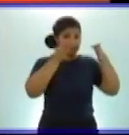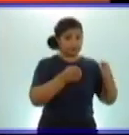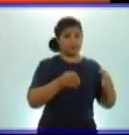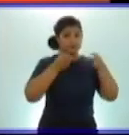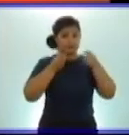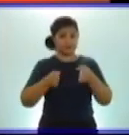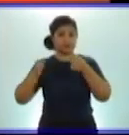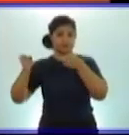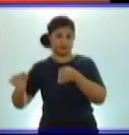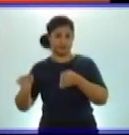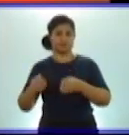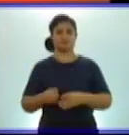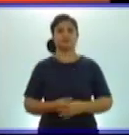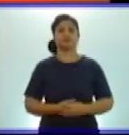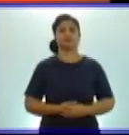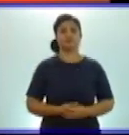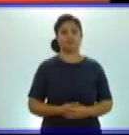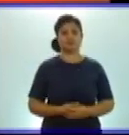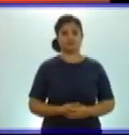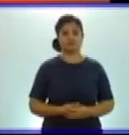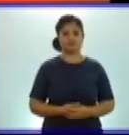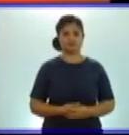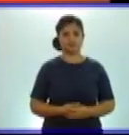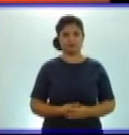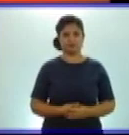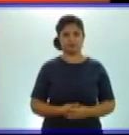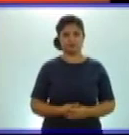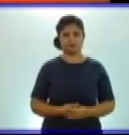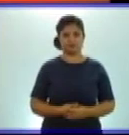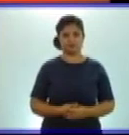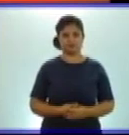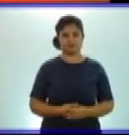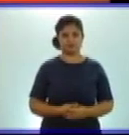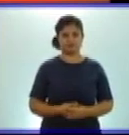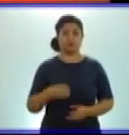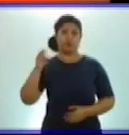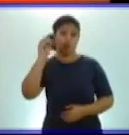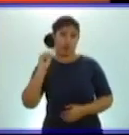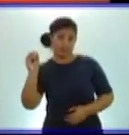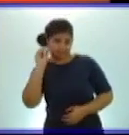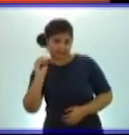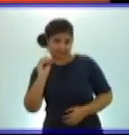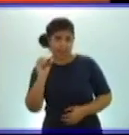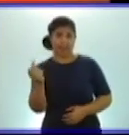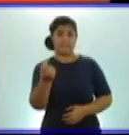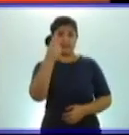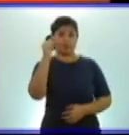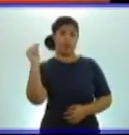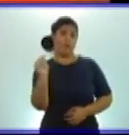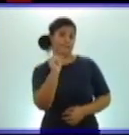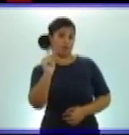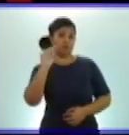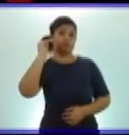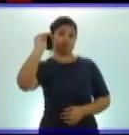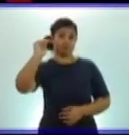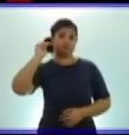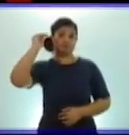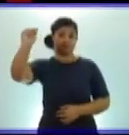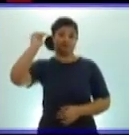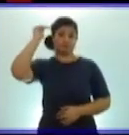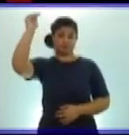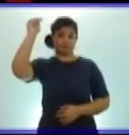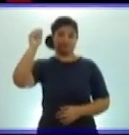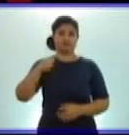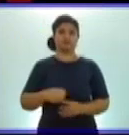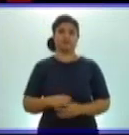los números que obtengas en estos incisos. El inciso A, el sucesor de 1